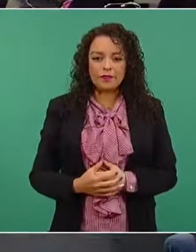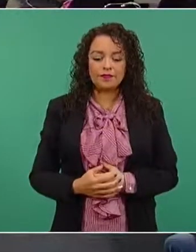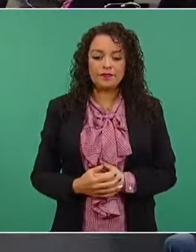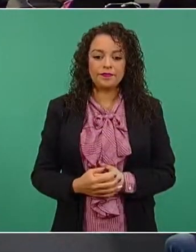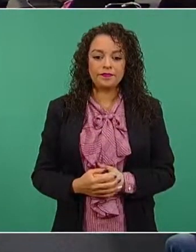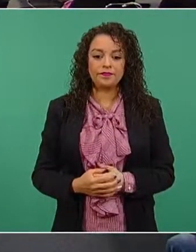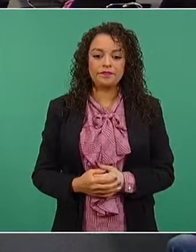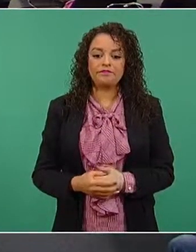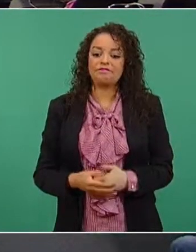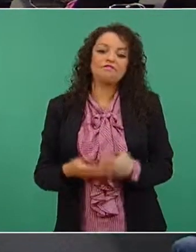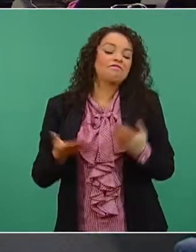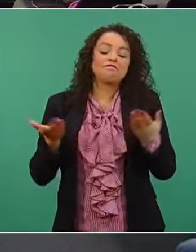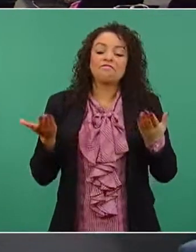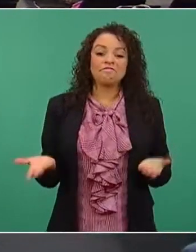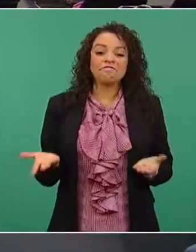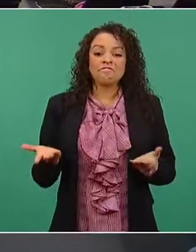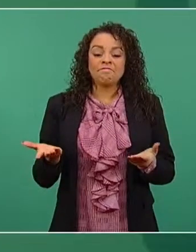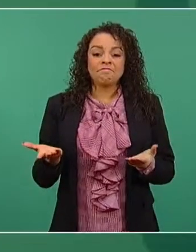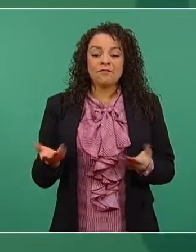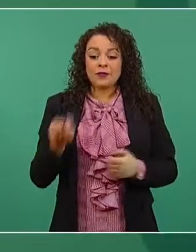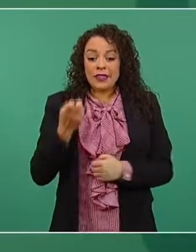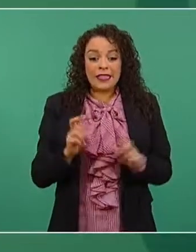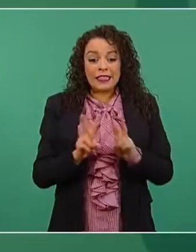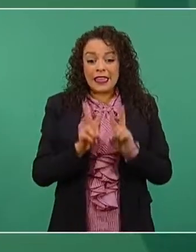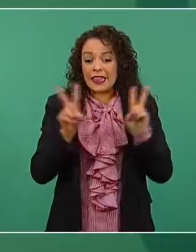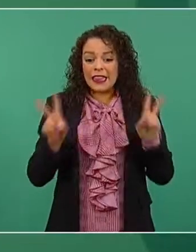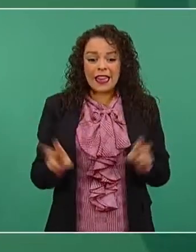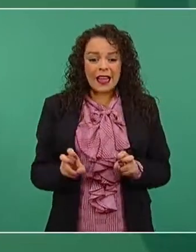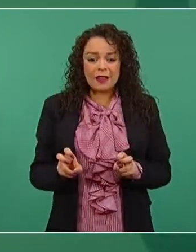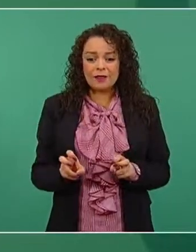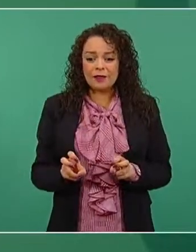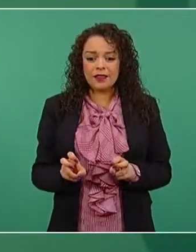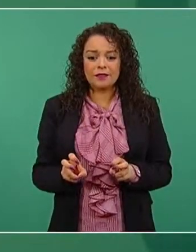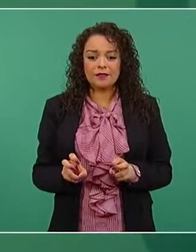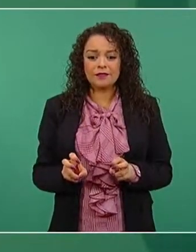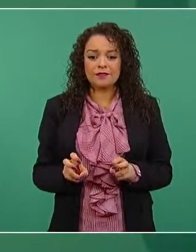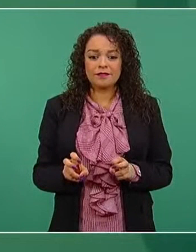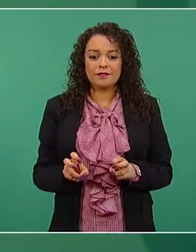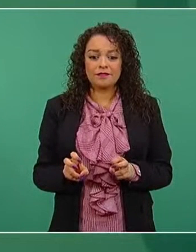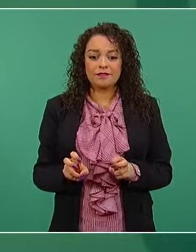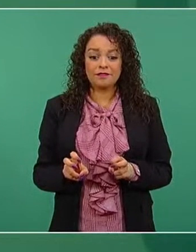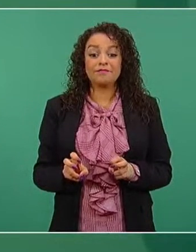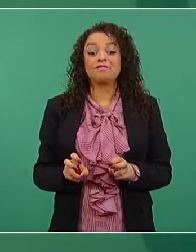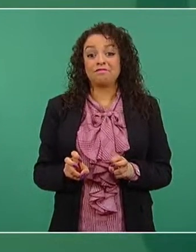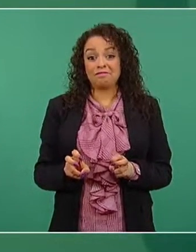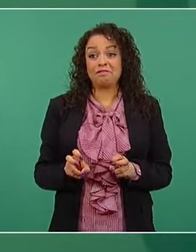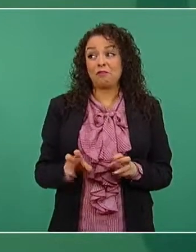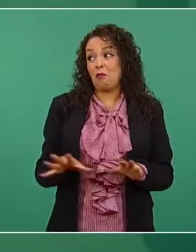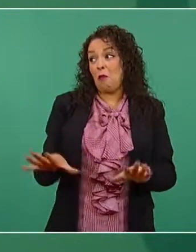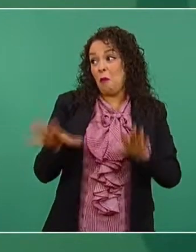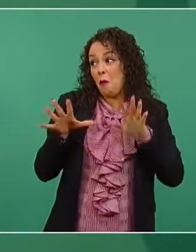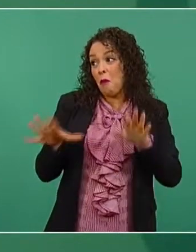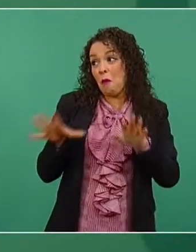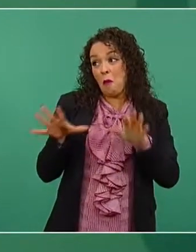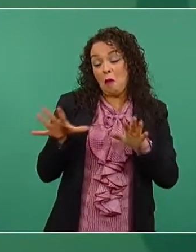Pues que es un asunto escandaloso, en efecto.